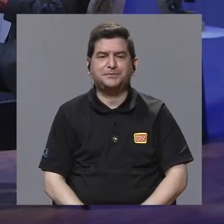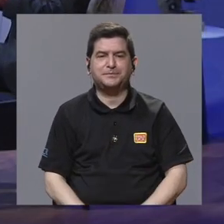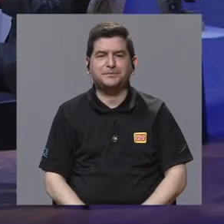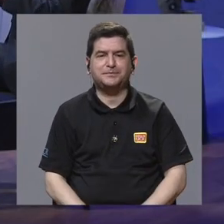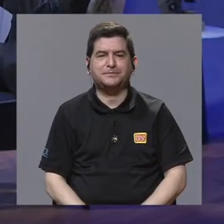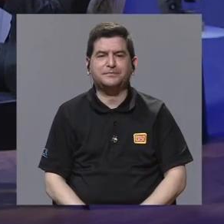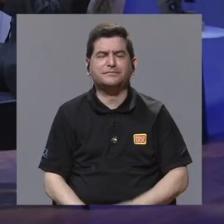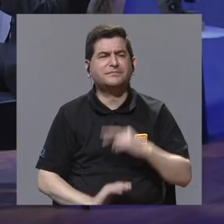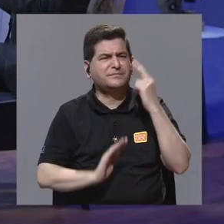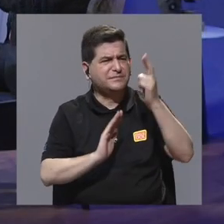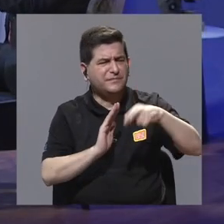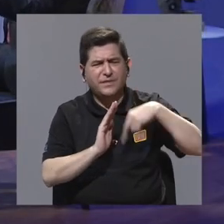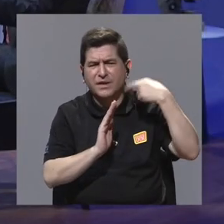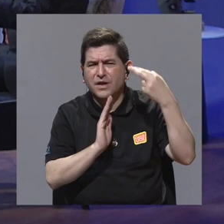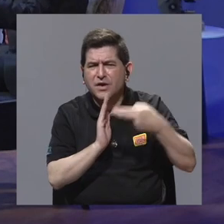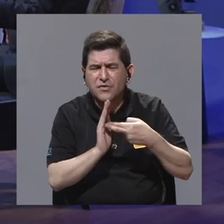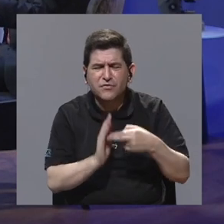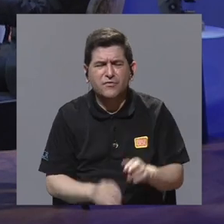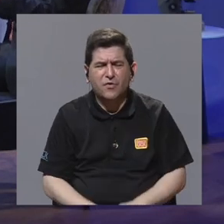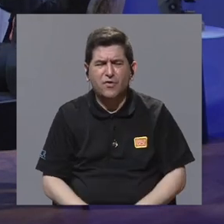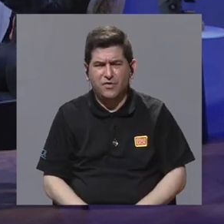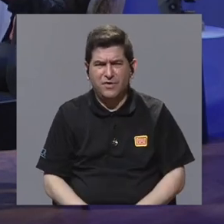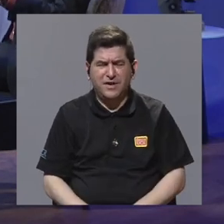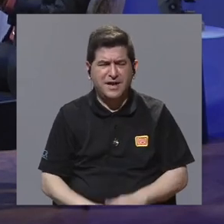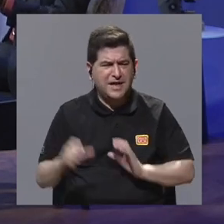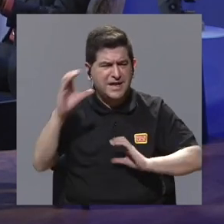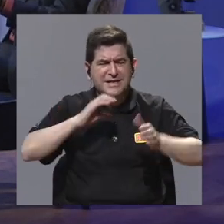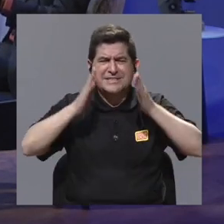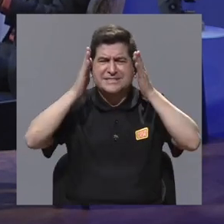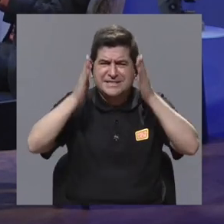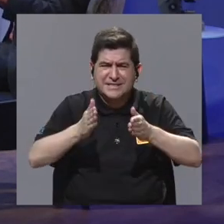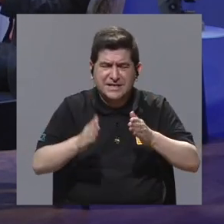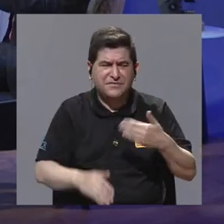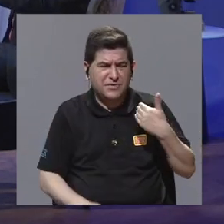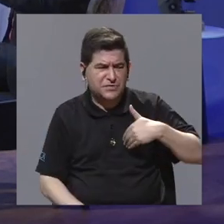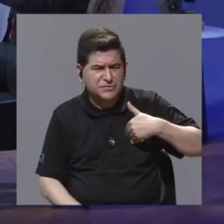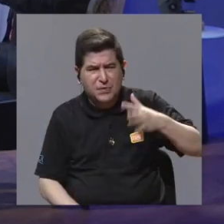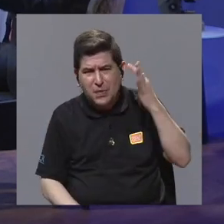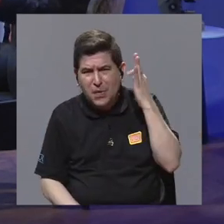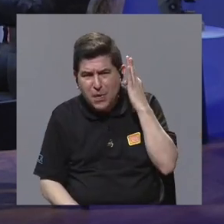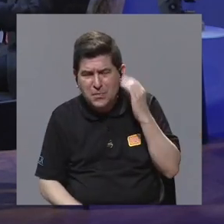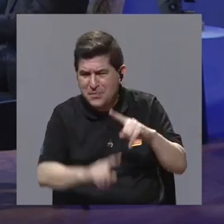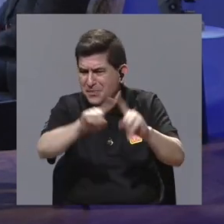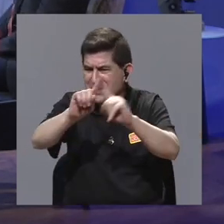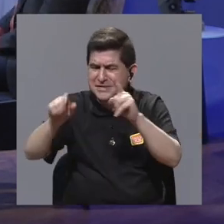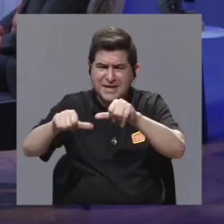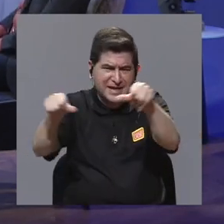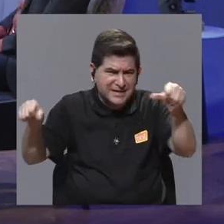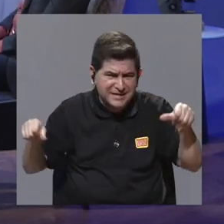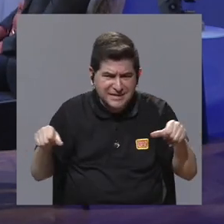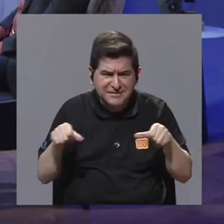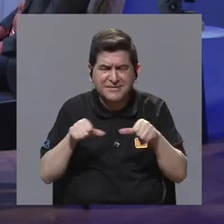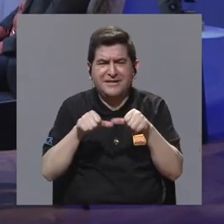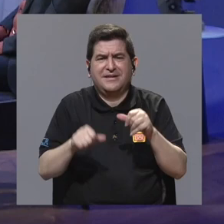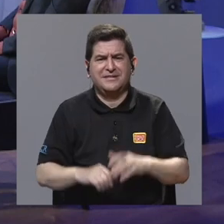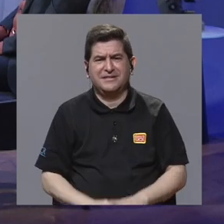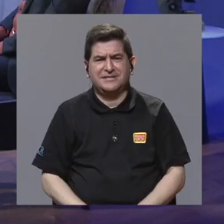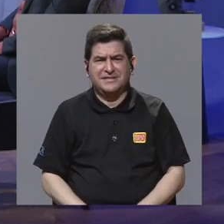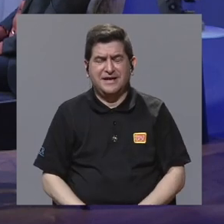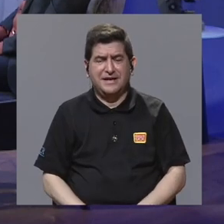¿Qué papel? Hay muchos científicos y muchas científicas en diferentes partes del